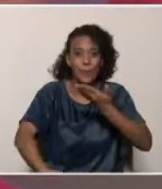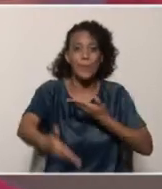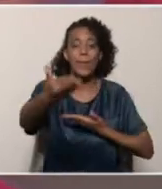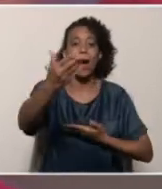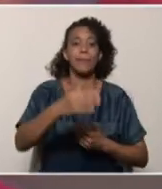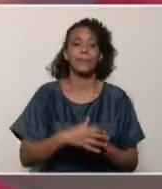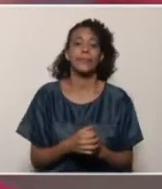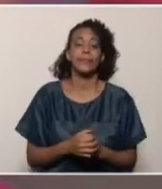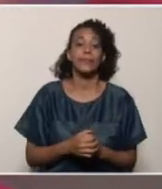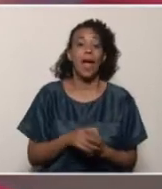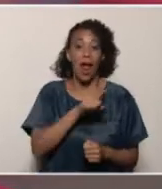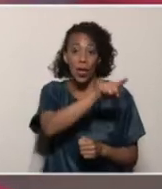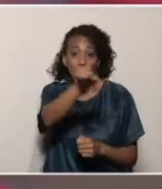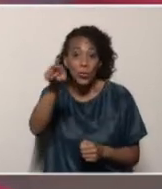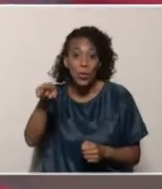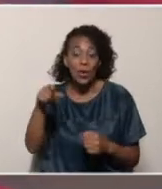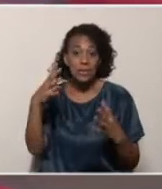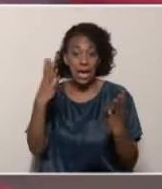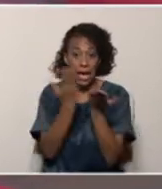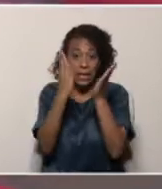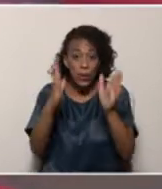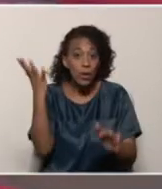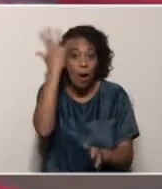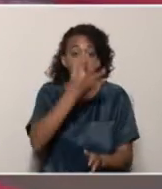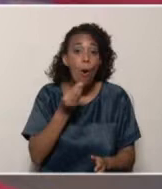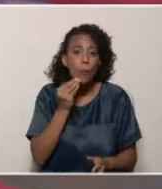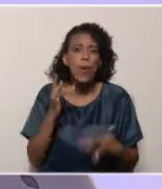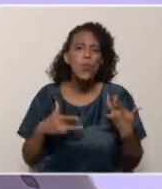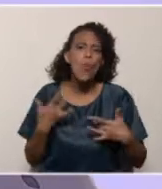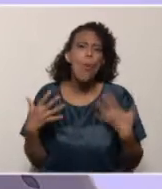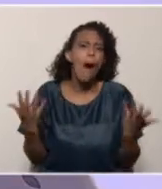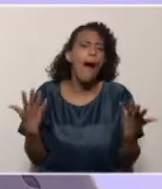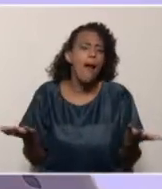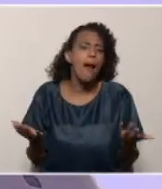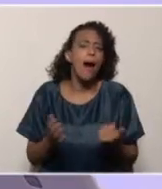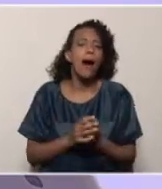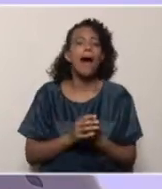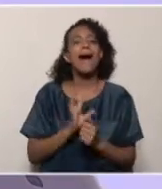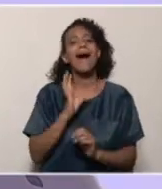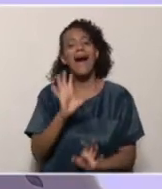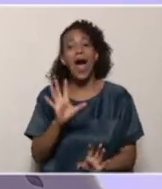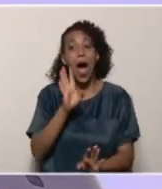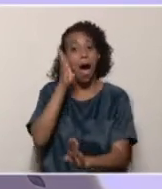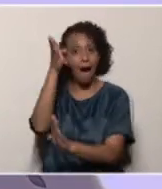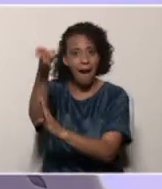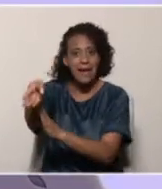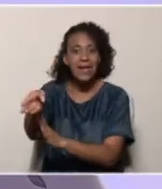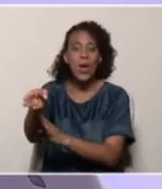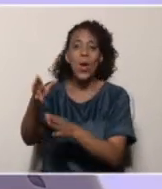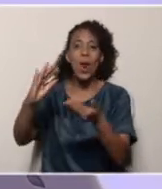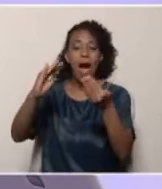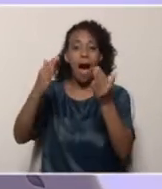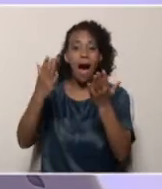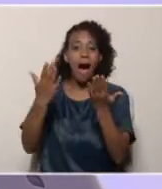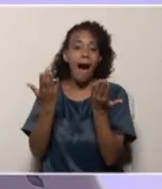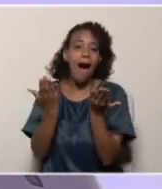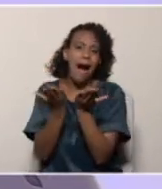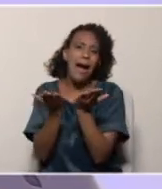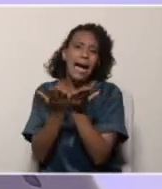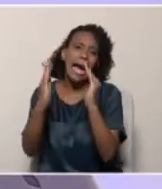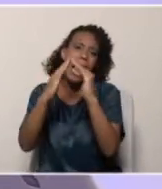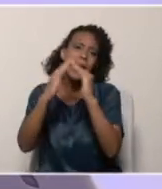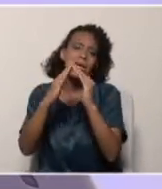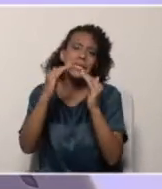de todos ustedes van a hacer actividades. ¿Qué tipo de actividades podemos realizar? Entonces, acudir a esos hogares de adultos mayores,